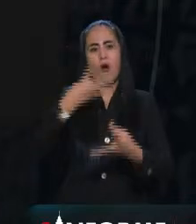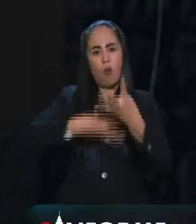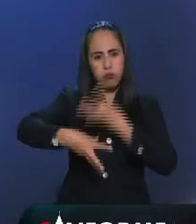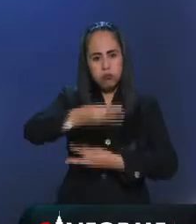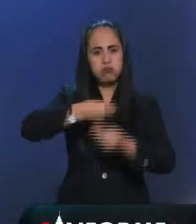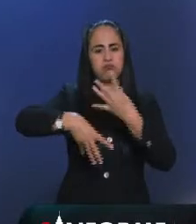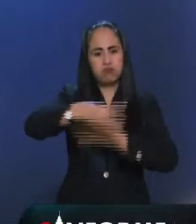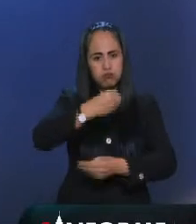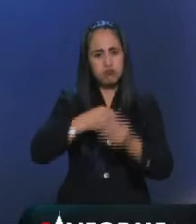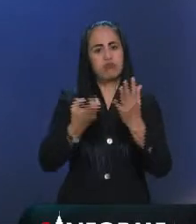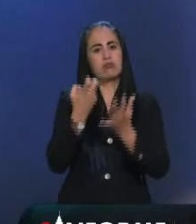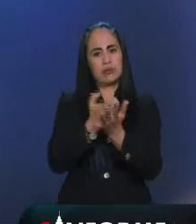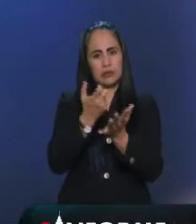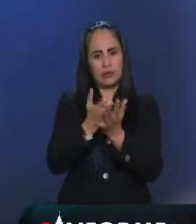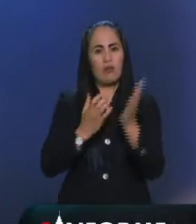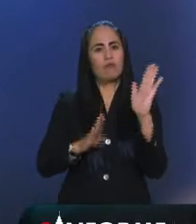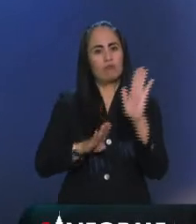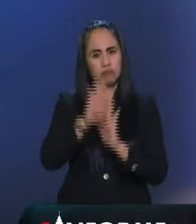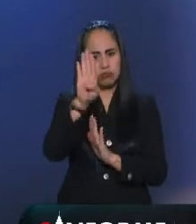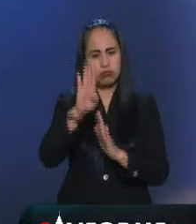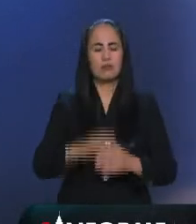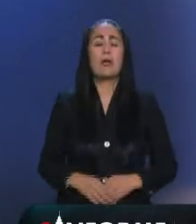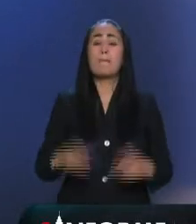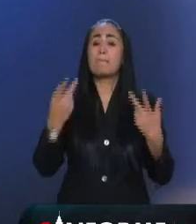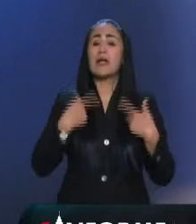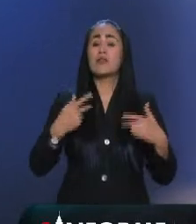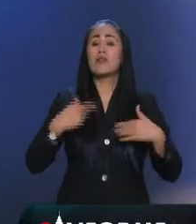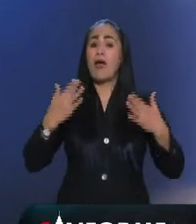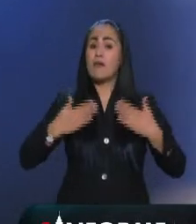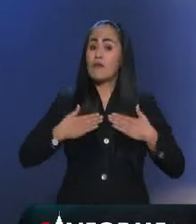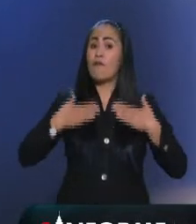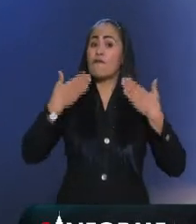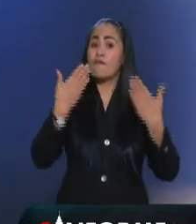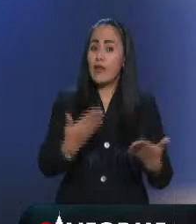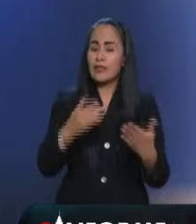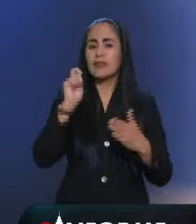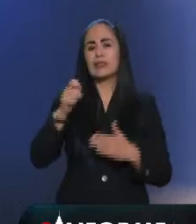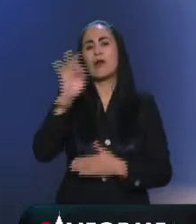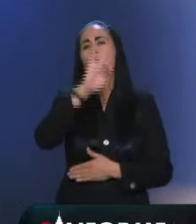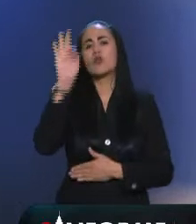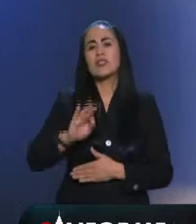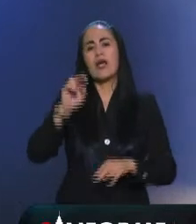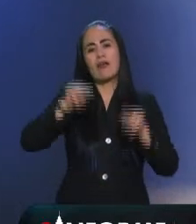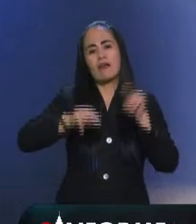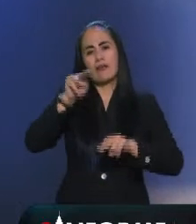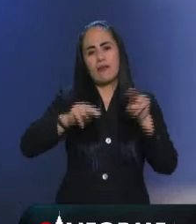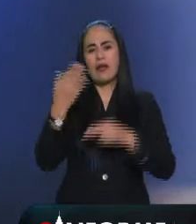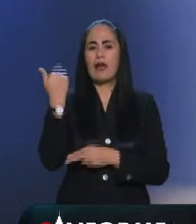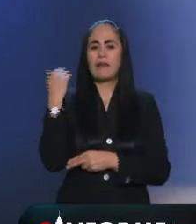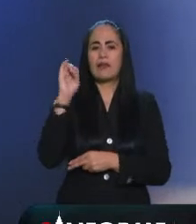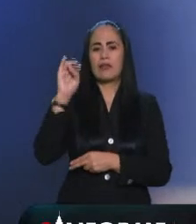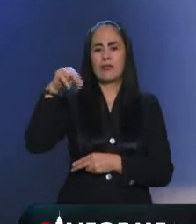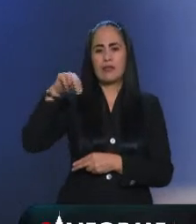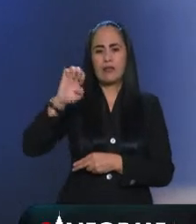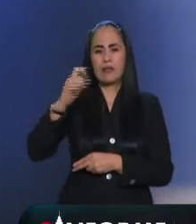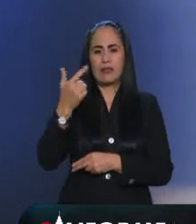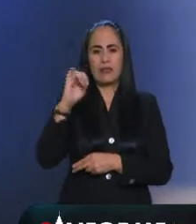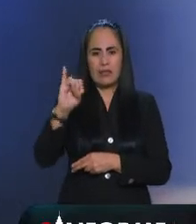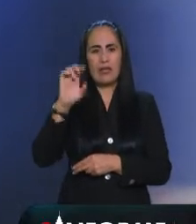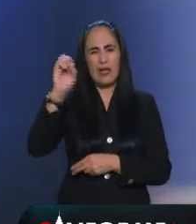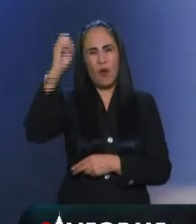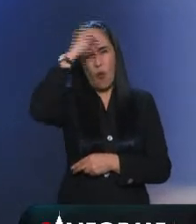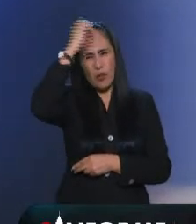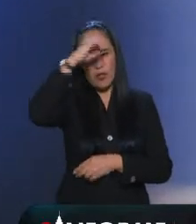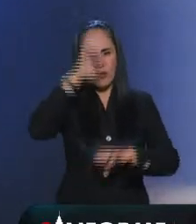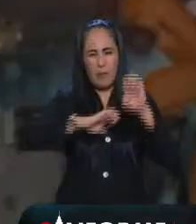económica y la confianza de los empresarios también se mide con indicadores y es que en el último reporte el INEGI su indicador global de opinión